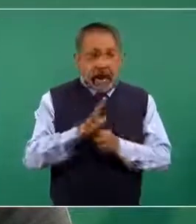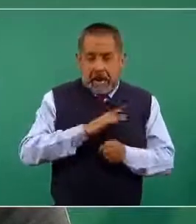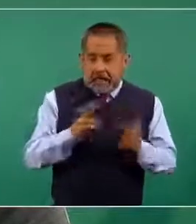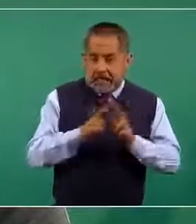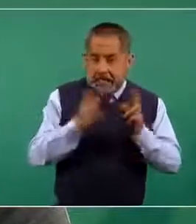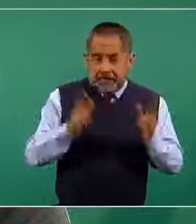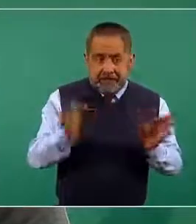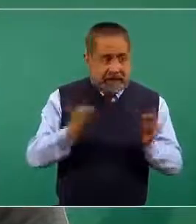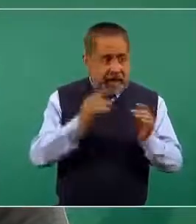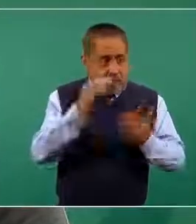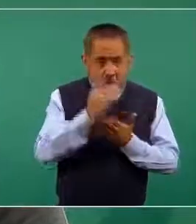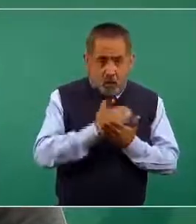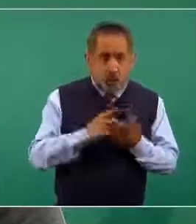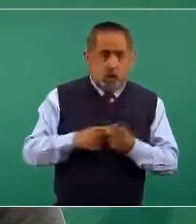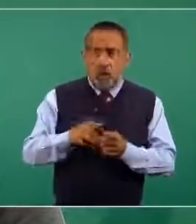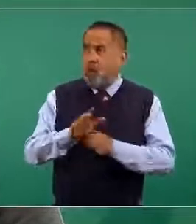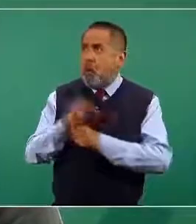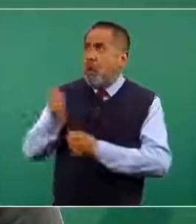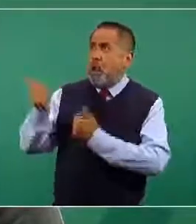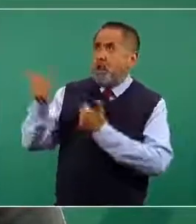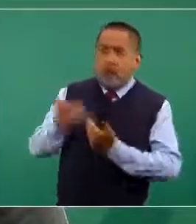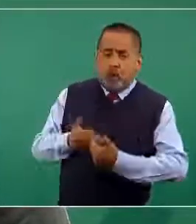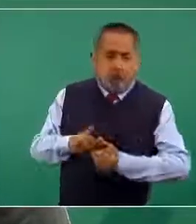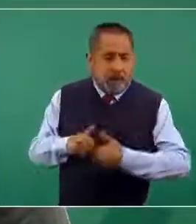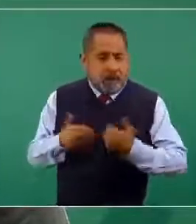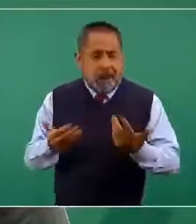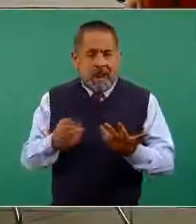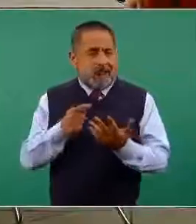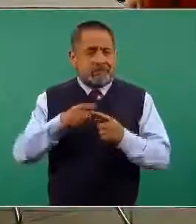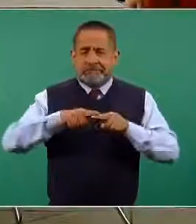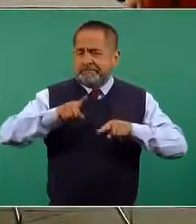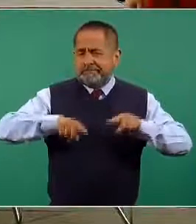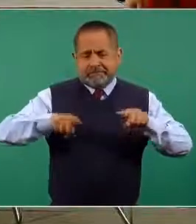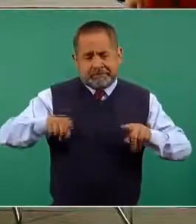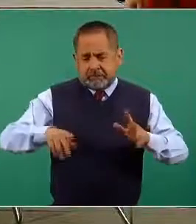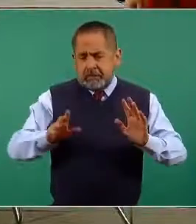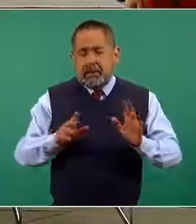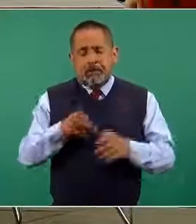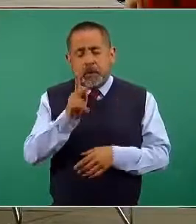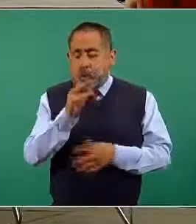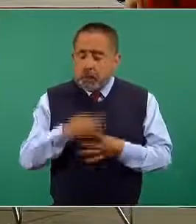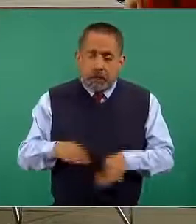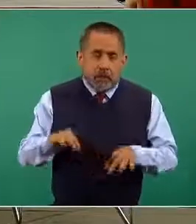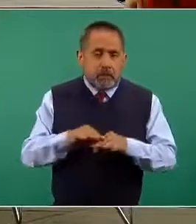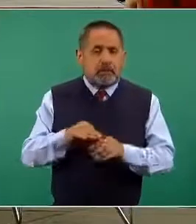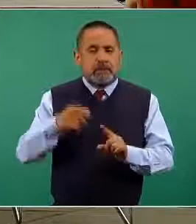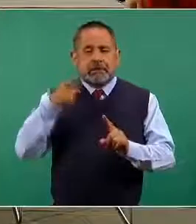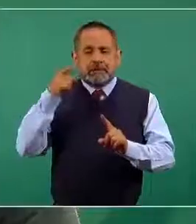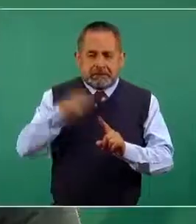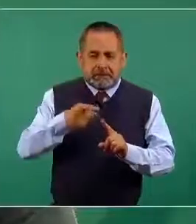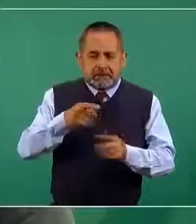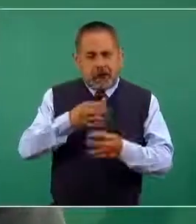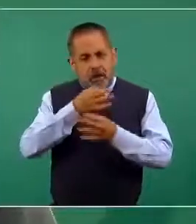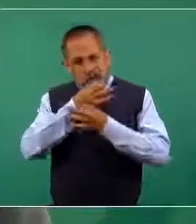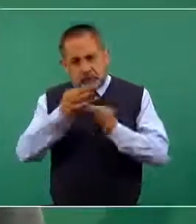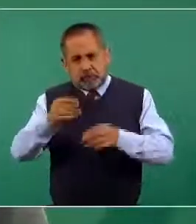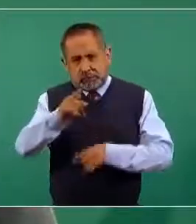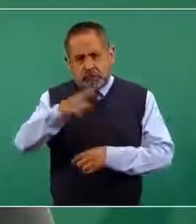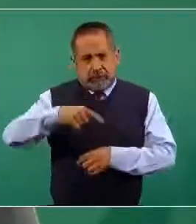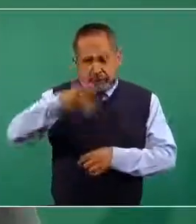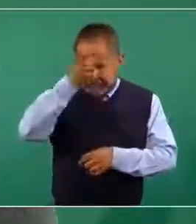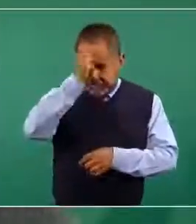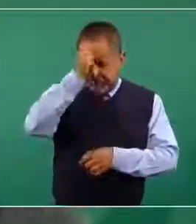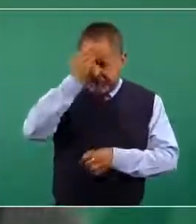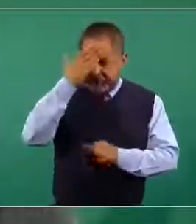los diferentes tipos de vacunas que tenemos disponibles. Pero al final de cuentas, lo más importante, creo que el mensaje que nos tenemos que llevar